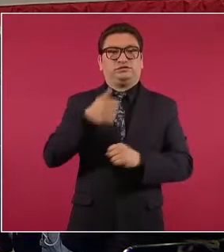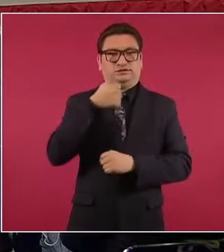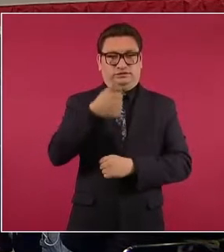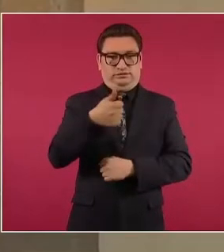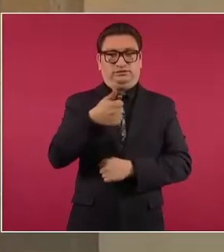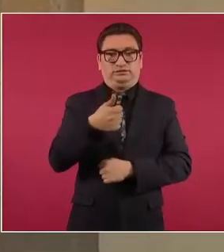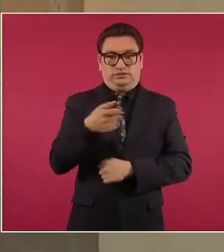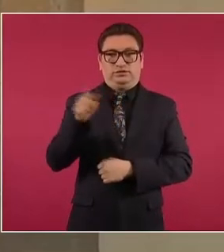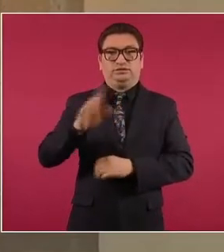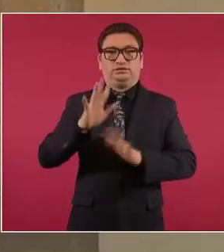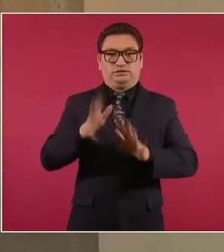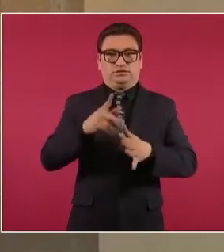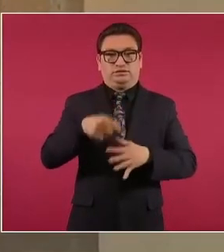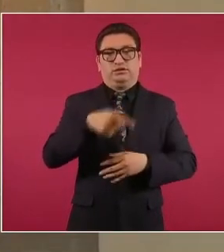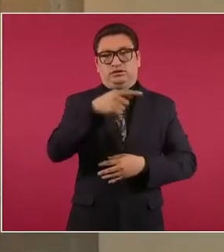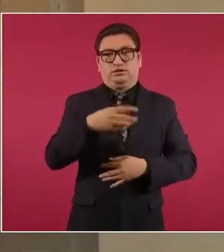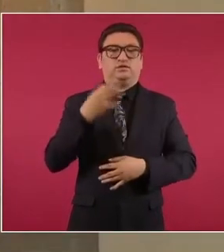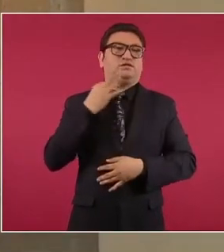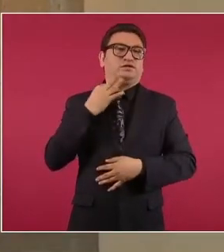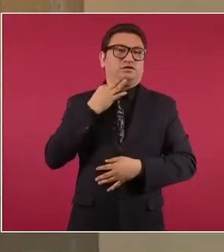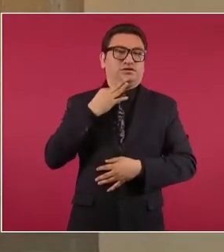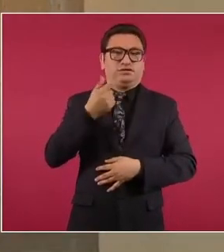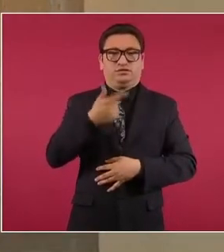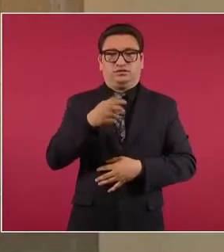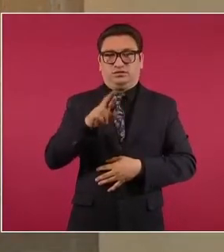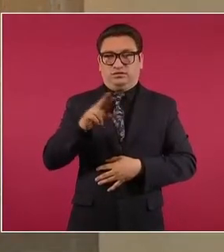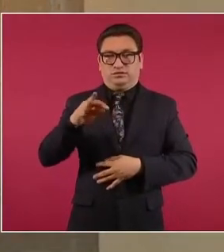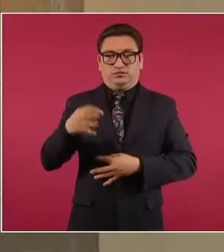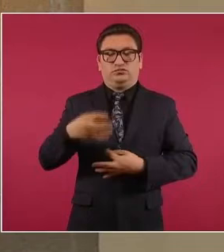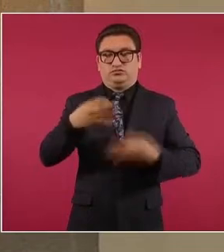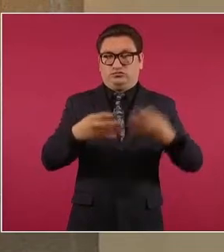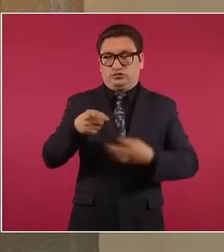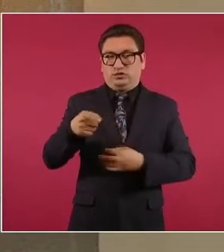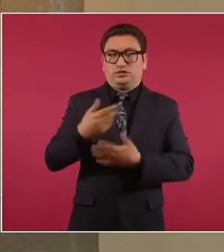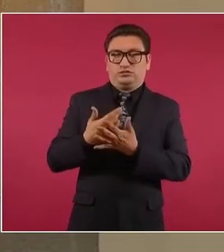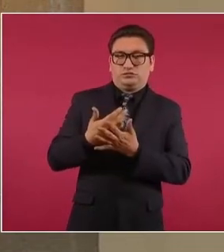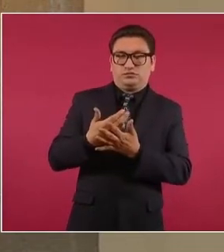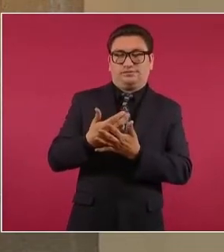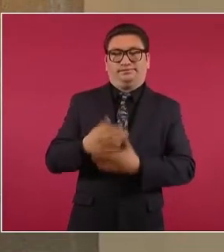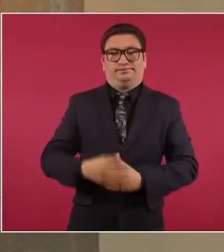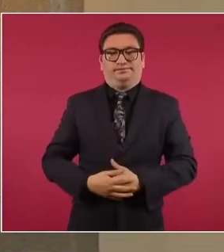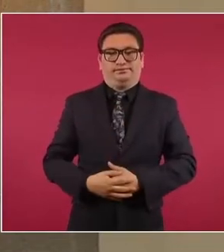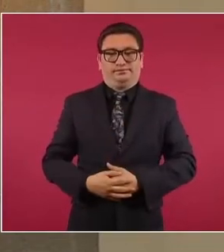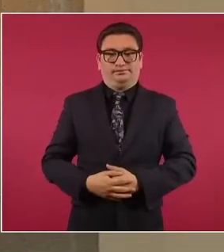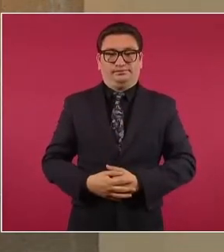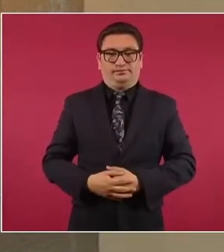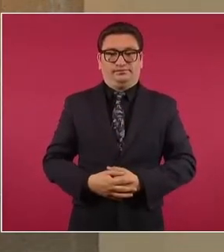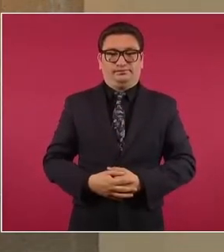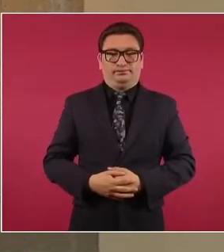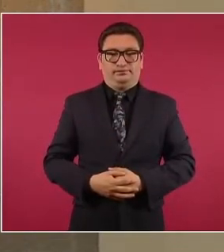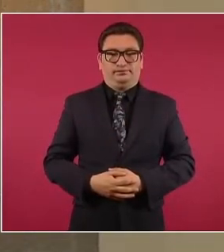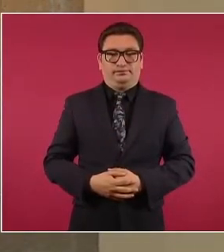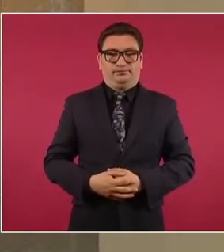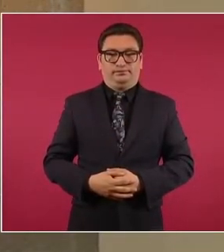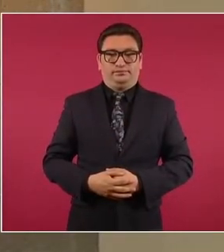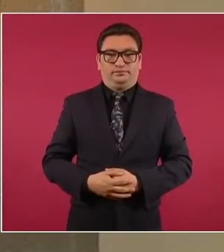fueron puestos a disposición de la Fiscalía General de la República y se espera su vinculación a proceso. Siguiente.